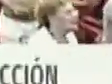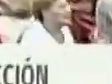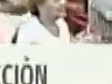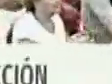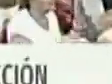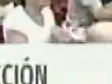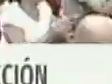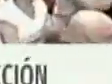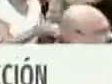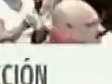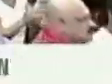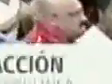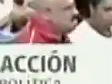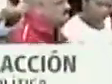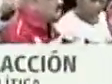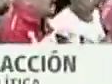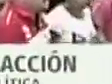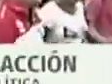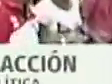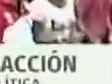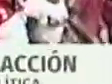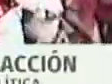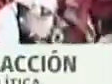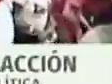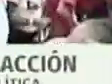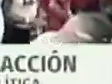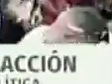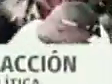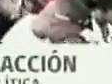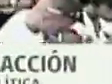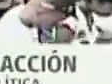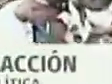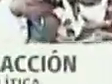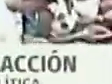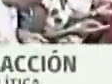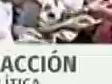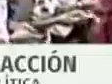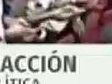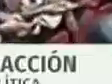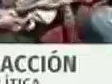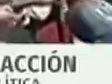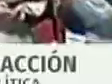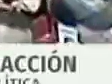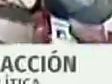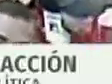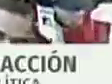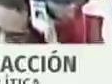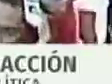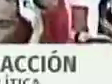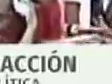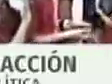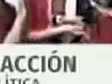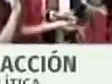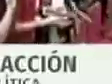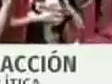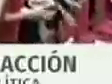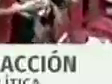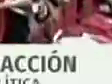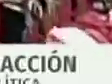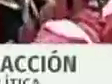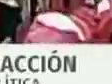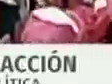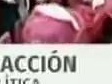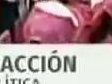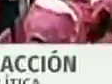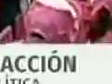que ya de manera organizada se suman a lo que es esta gran articulación de la